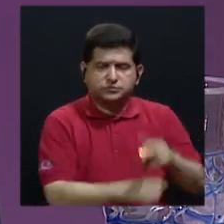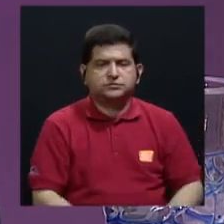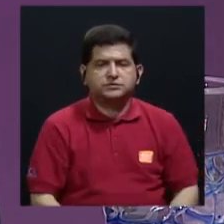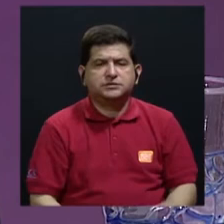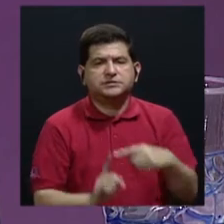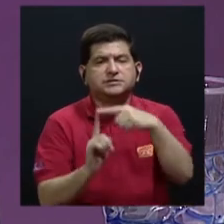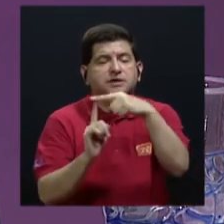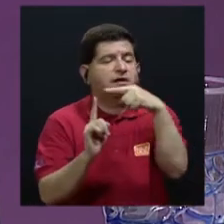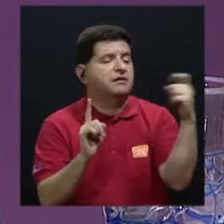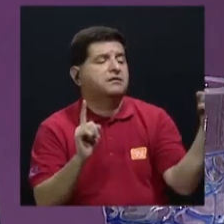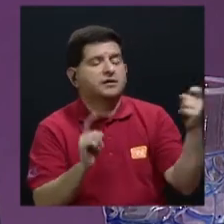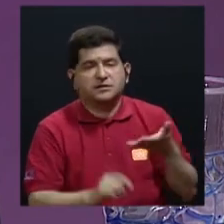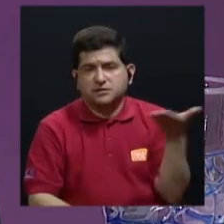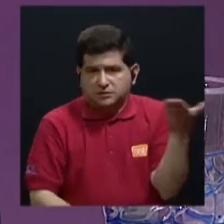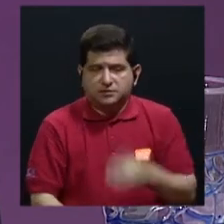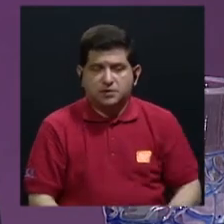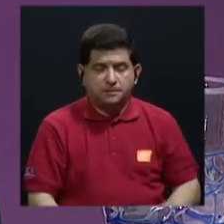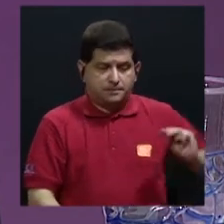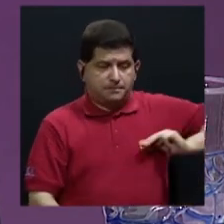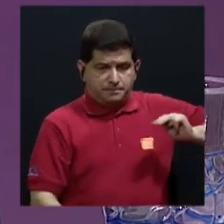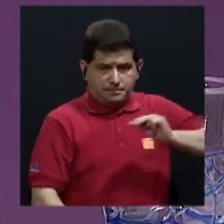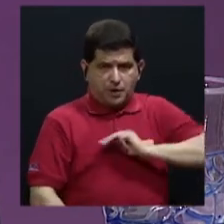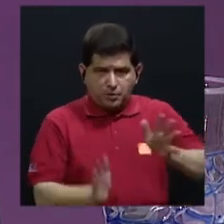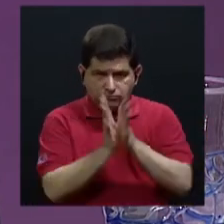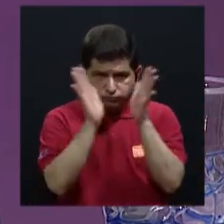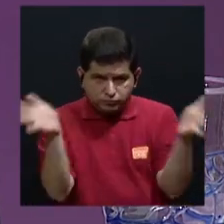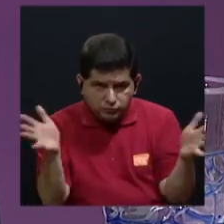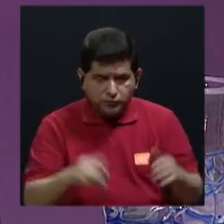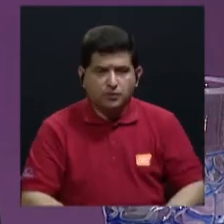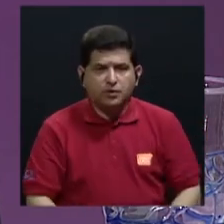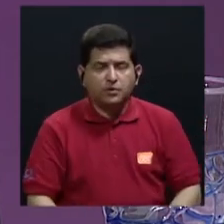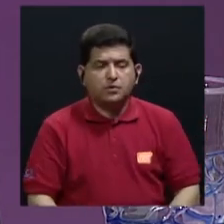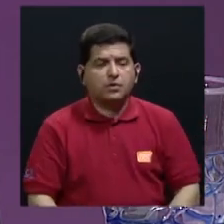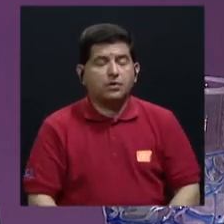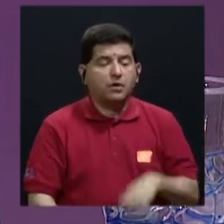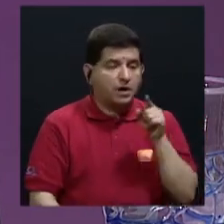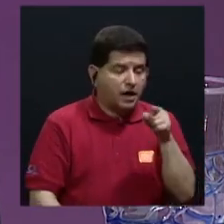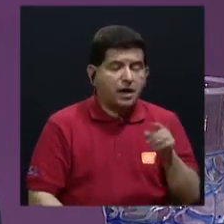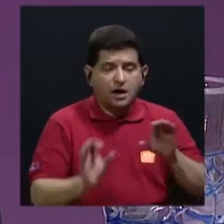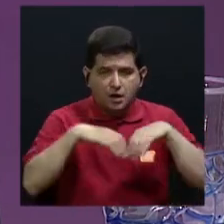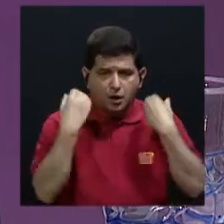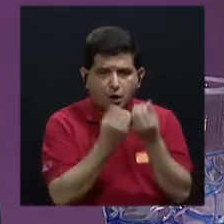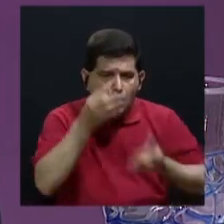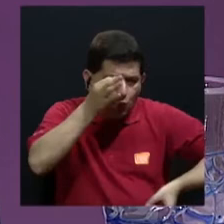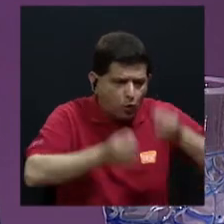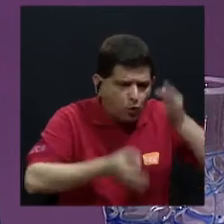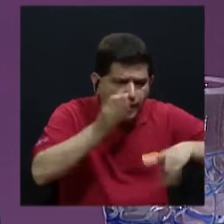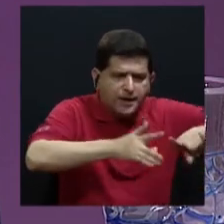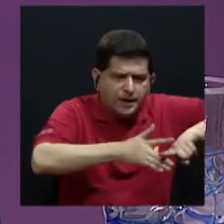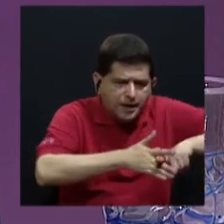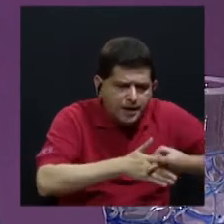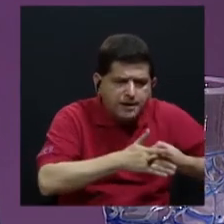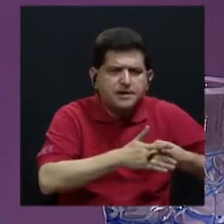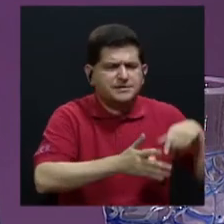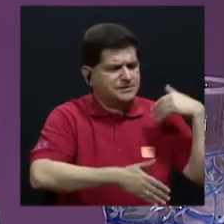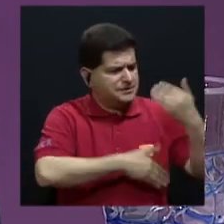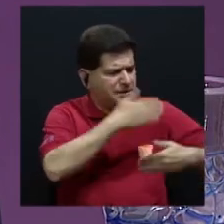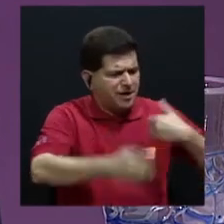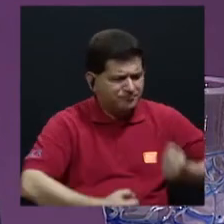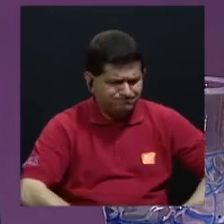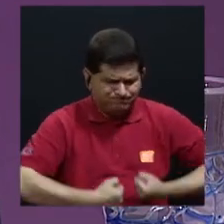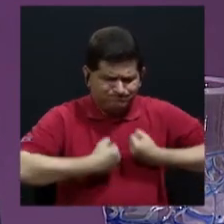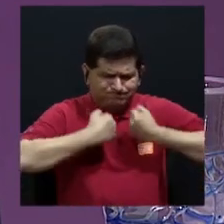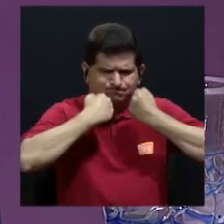partir del Ministerio Público, a partir del organismo judicial que se inicia, se fortalece y